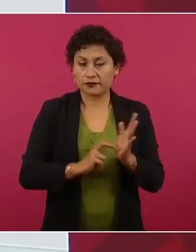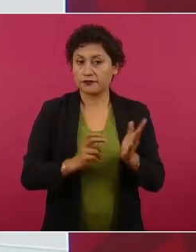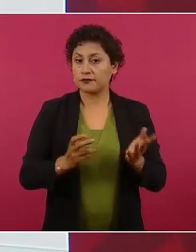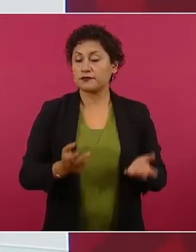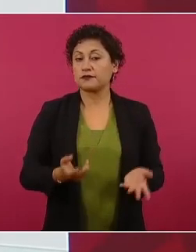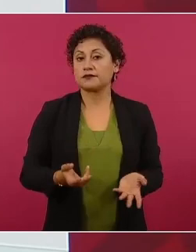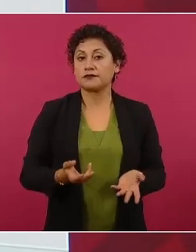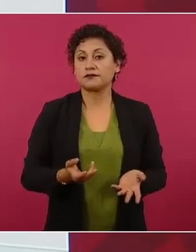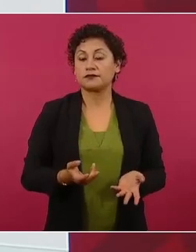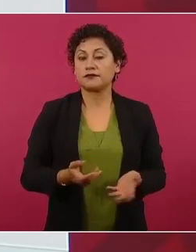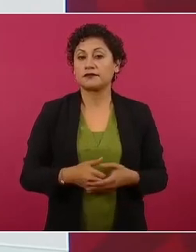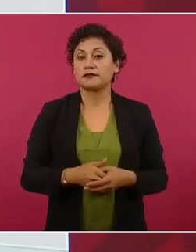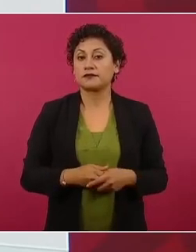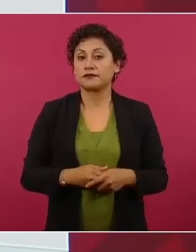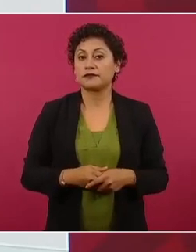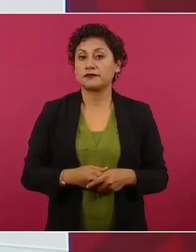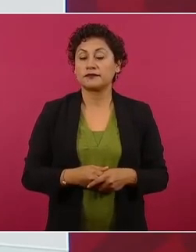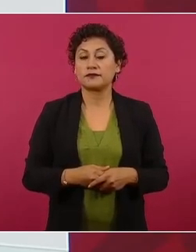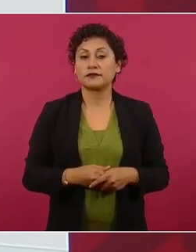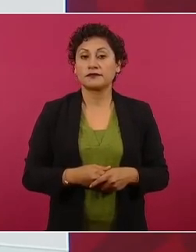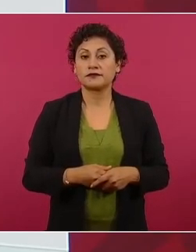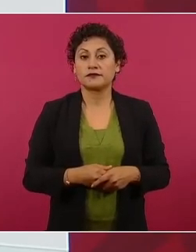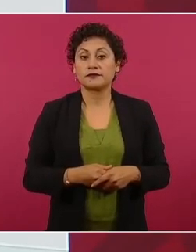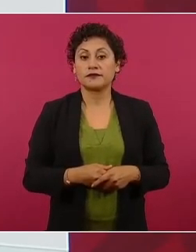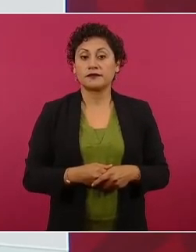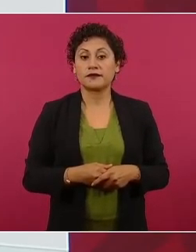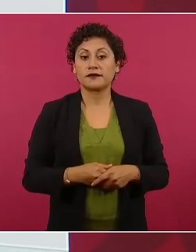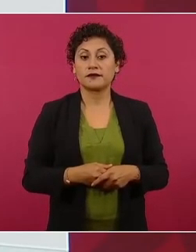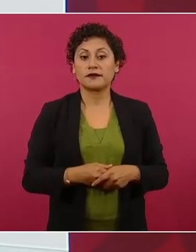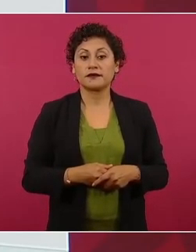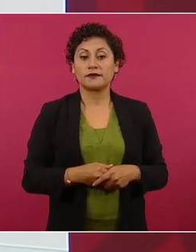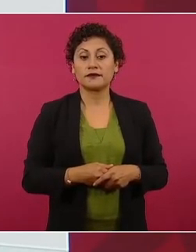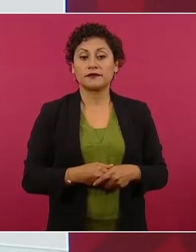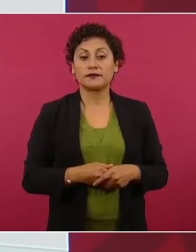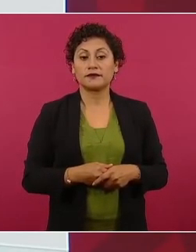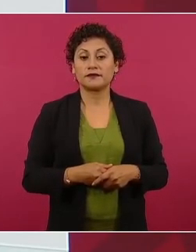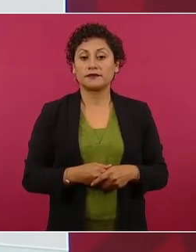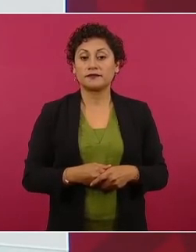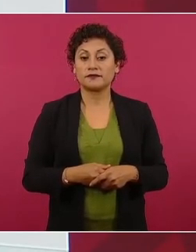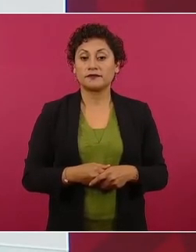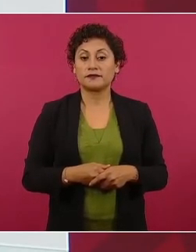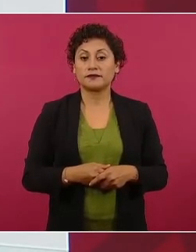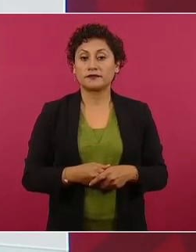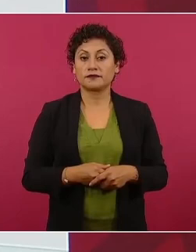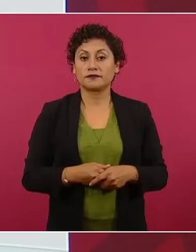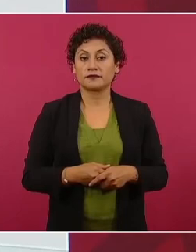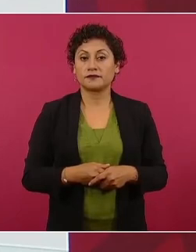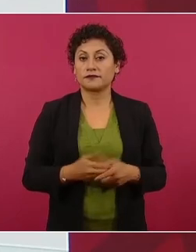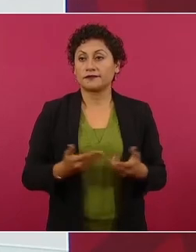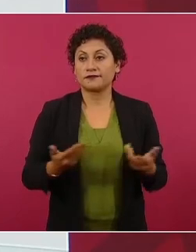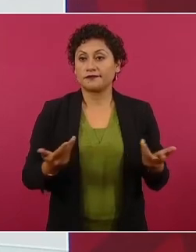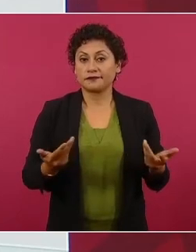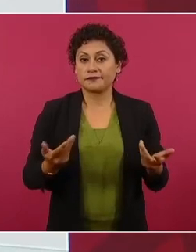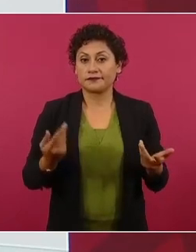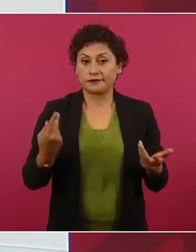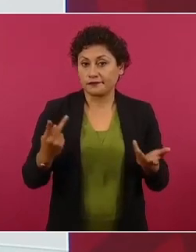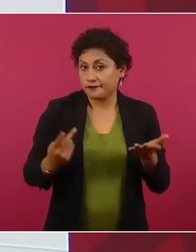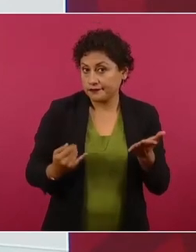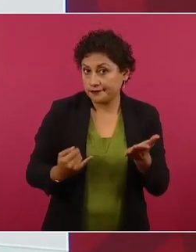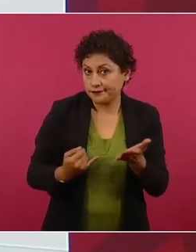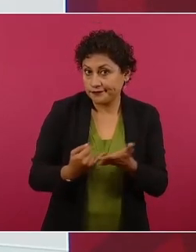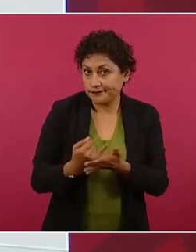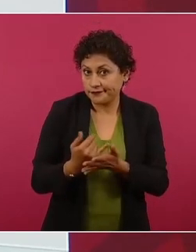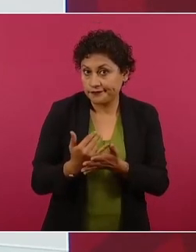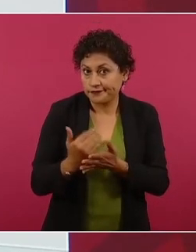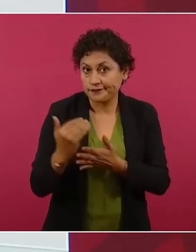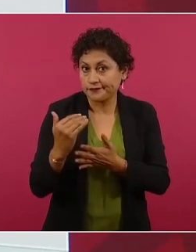extralimitándose, porque eso corresponde